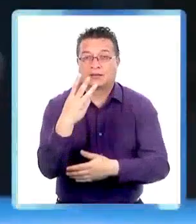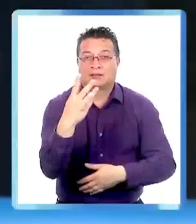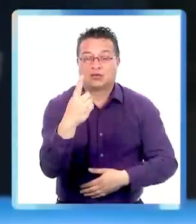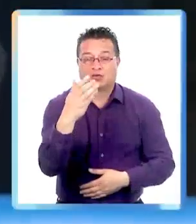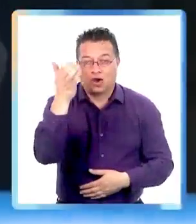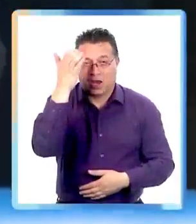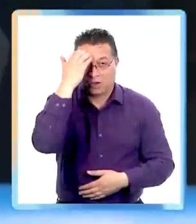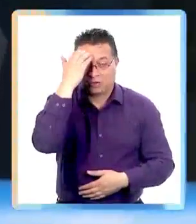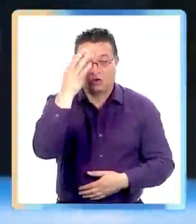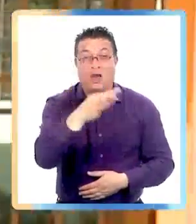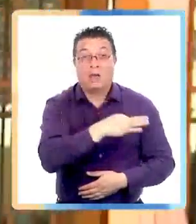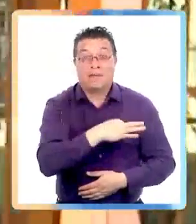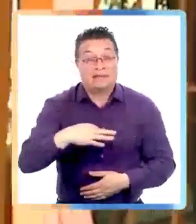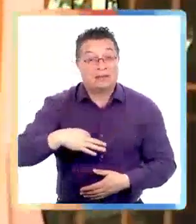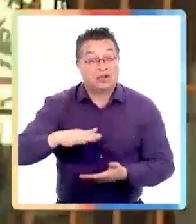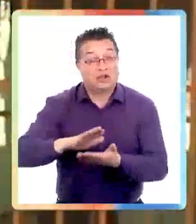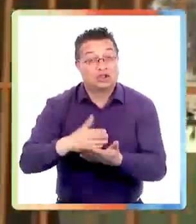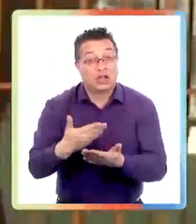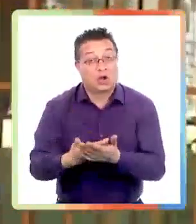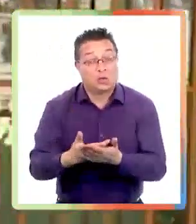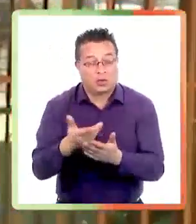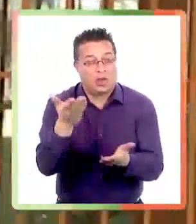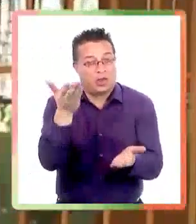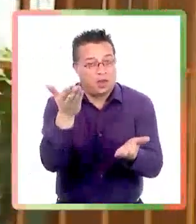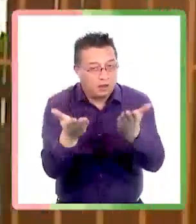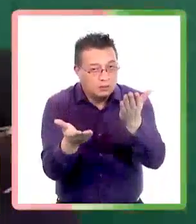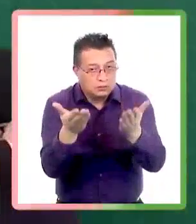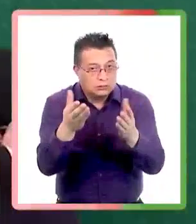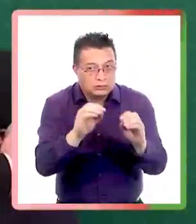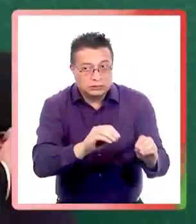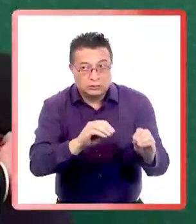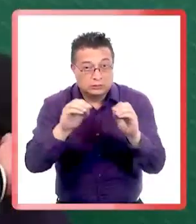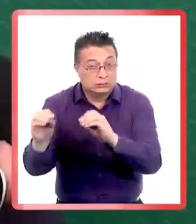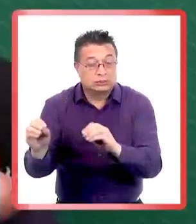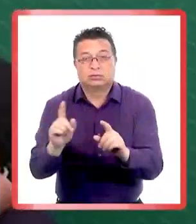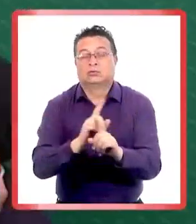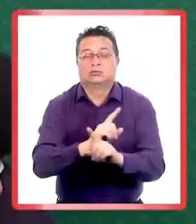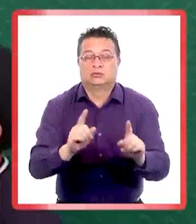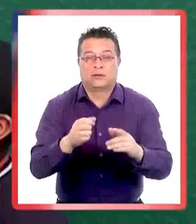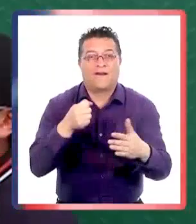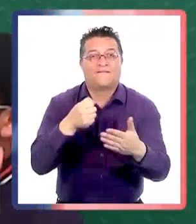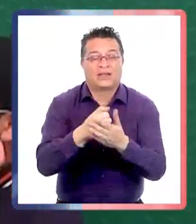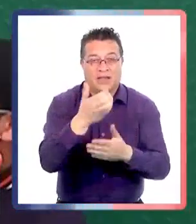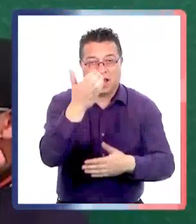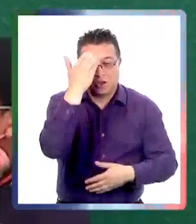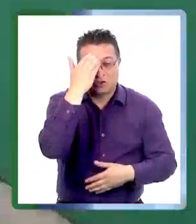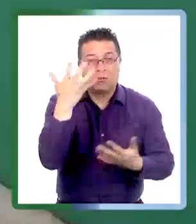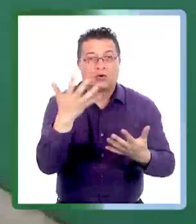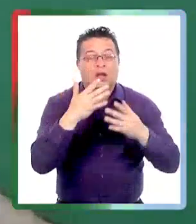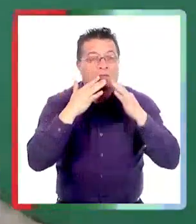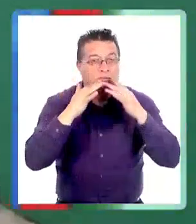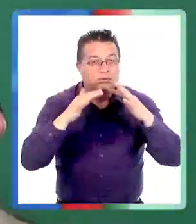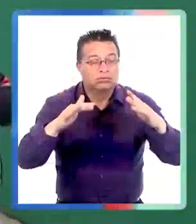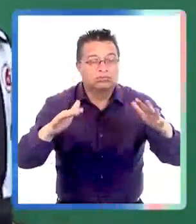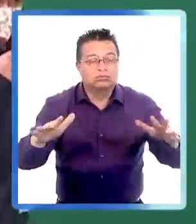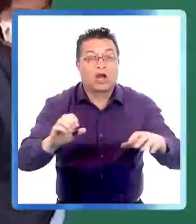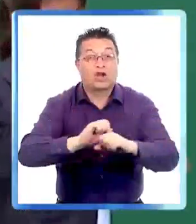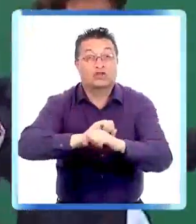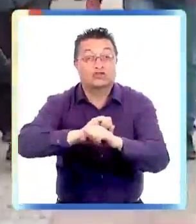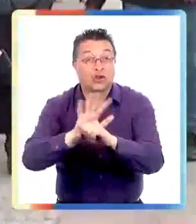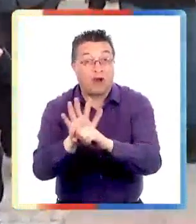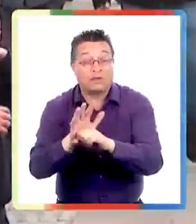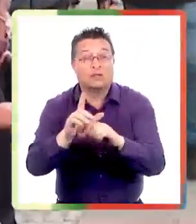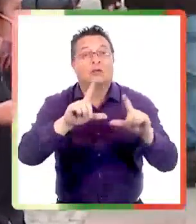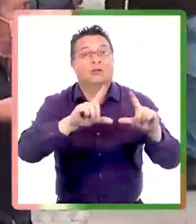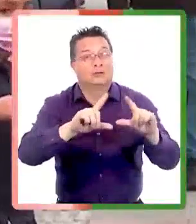-19 estará vigente hasta el 31 de agosto y el Ministerio de Salud no está evaluando extenderla más allá de fines de agosto porque la